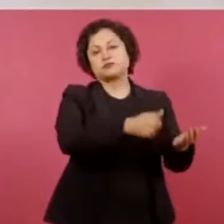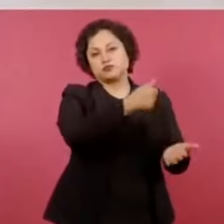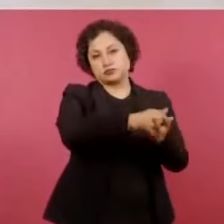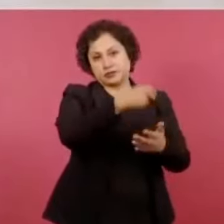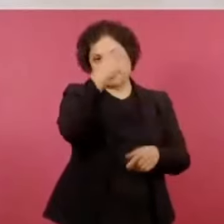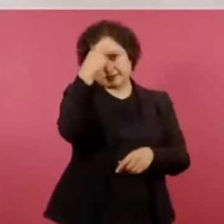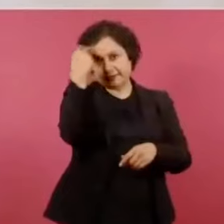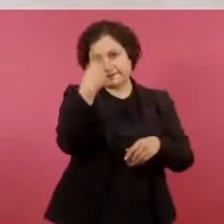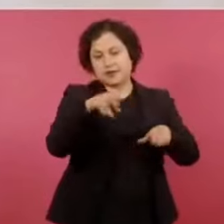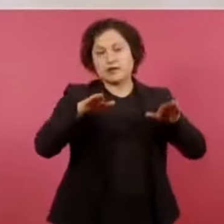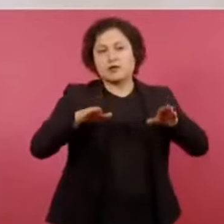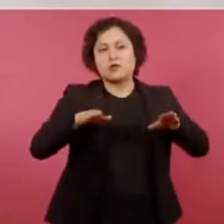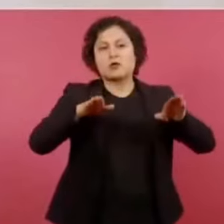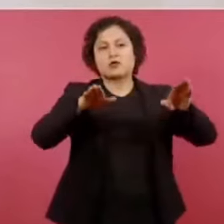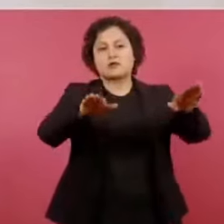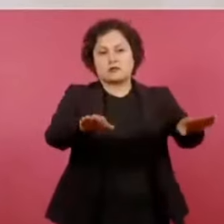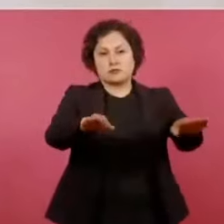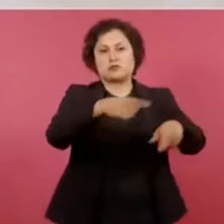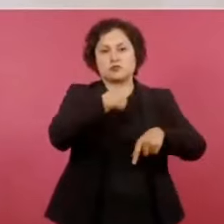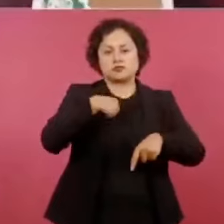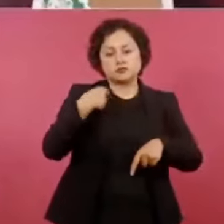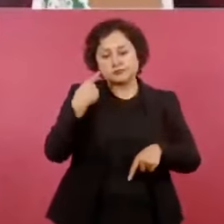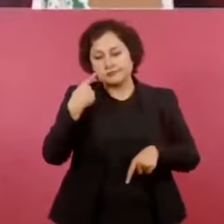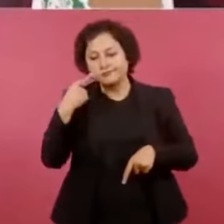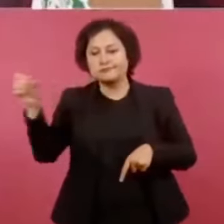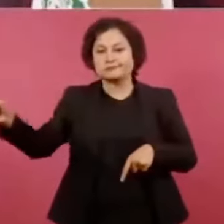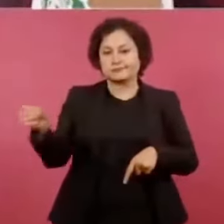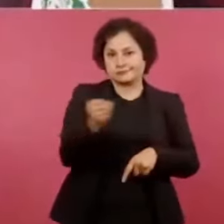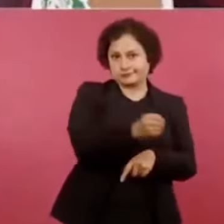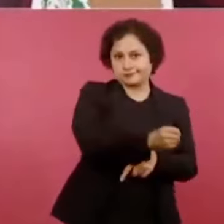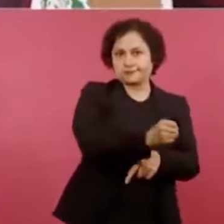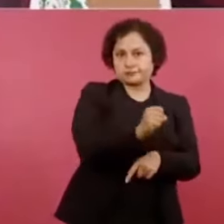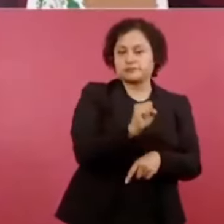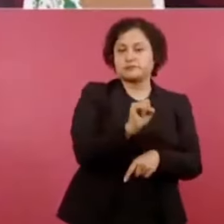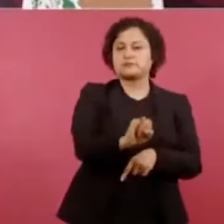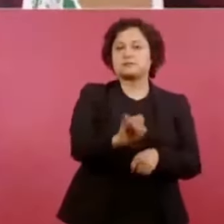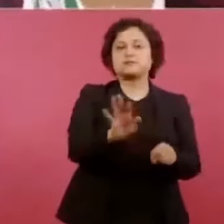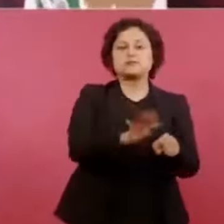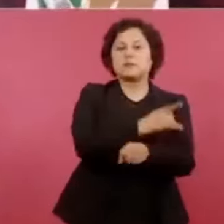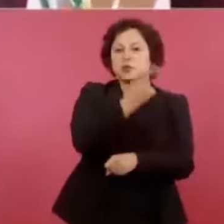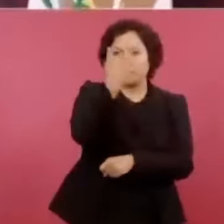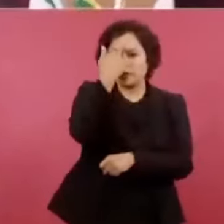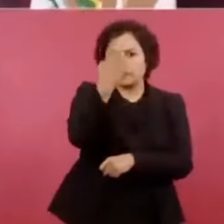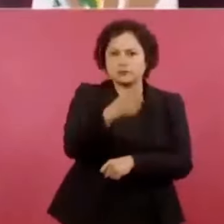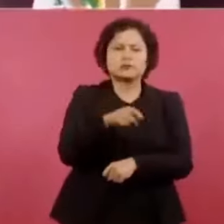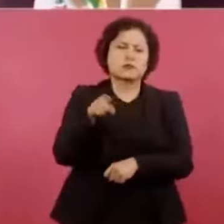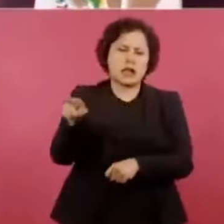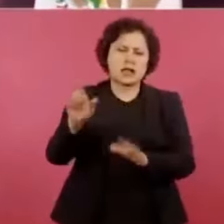invitamos porque es gente que tiene mucha experiencia.